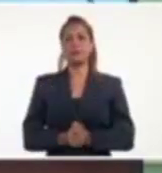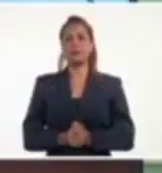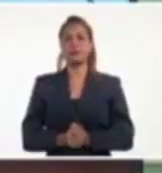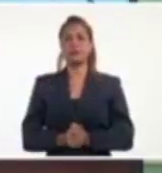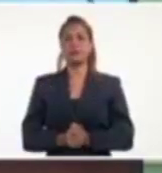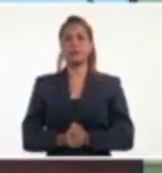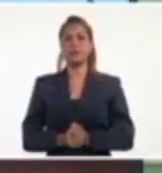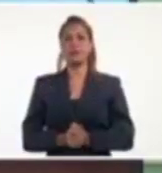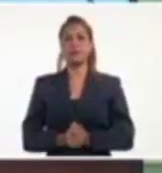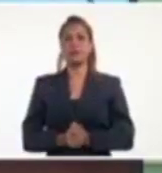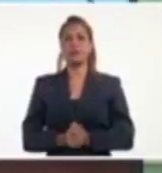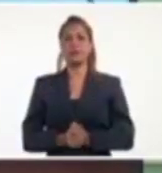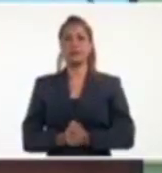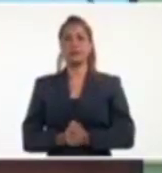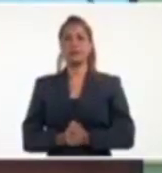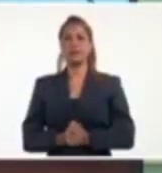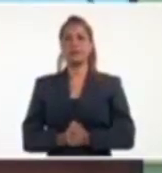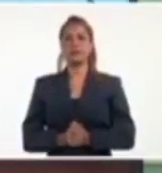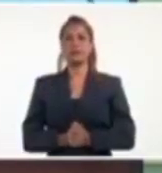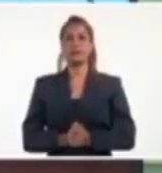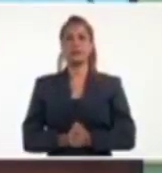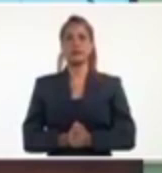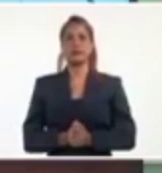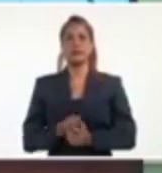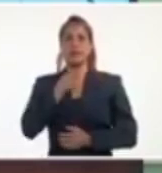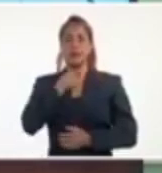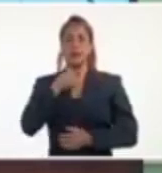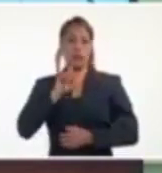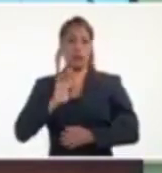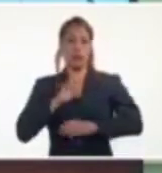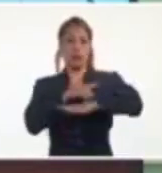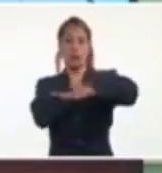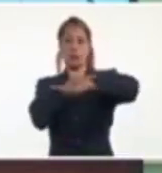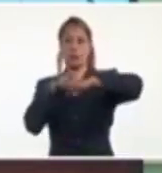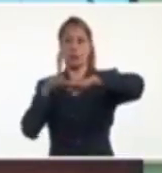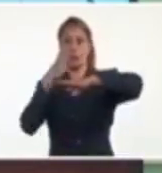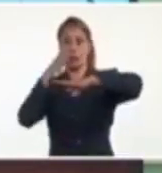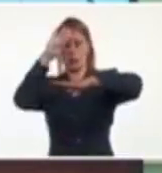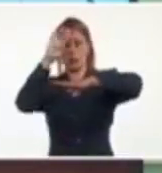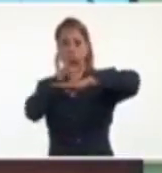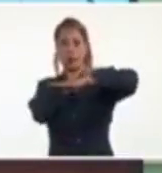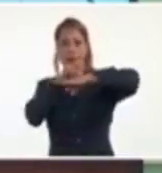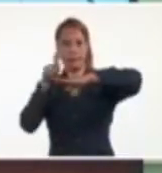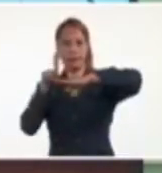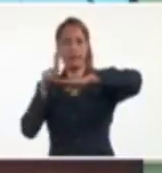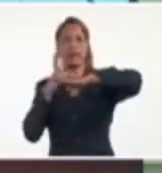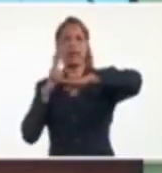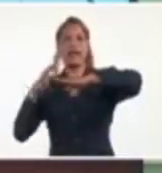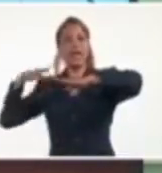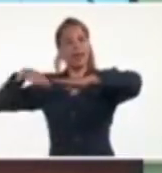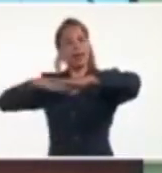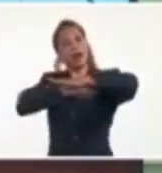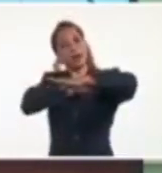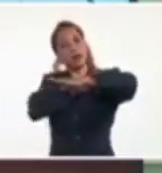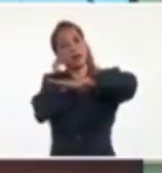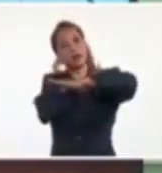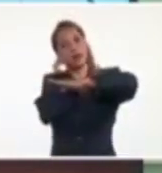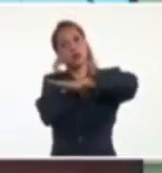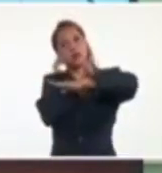el movimiento lo llevaba muy próximo, aquí, a Cabo Cruz,